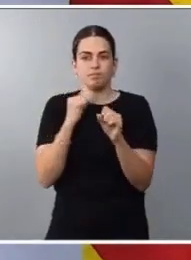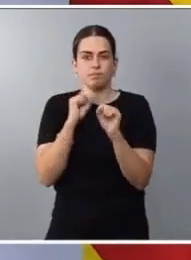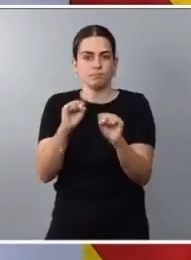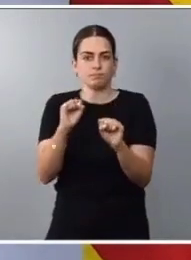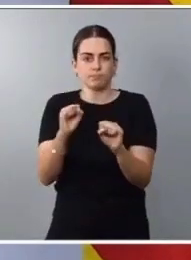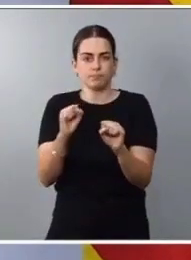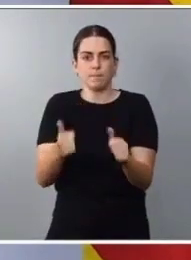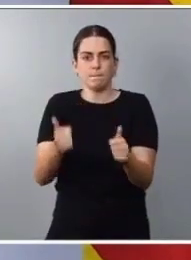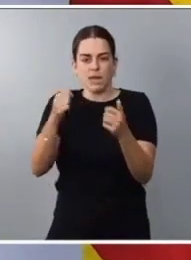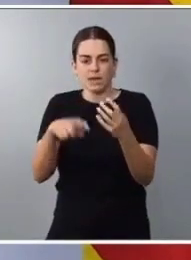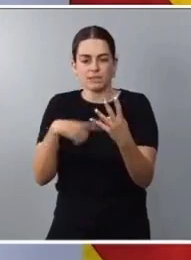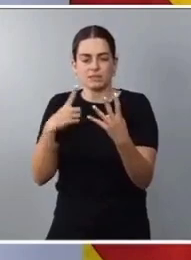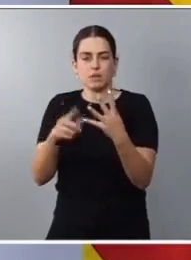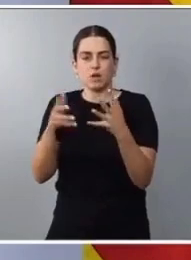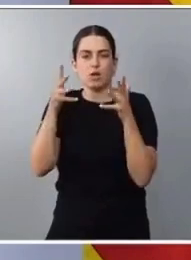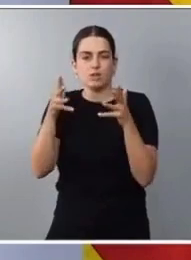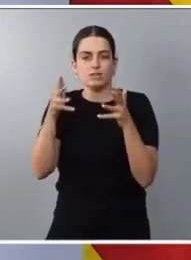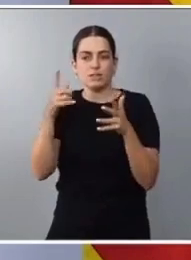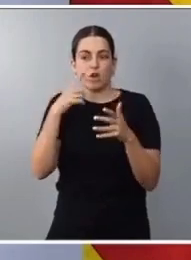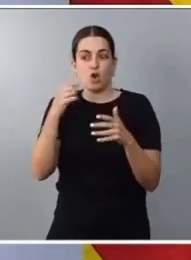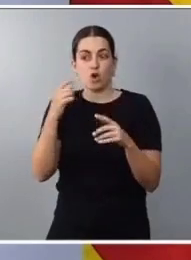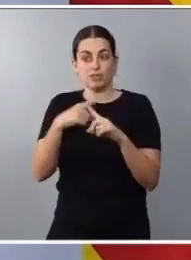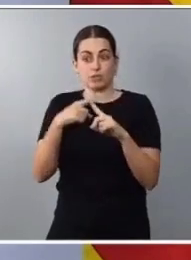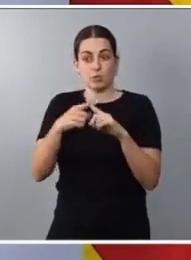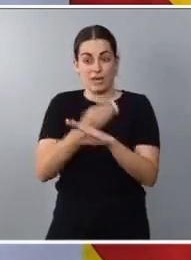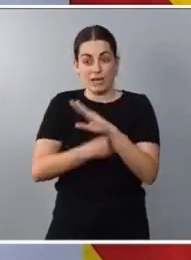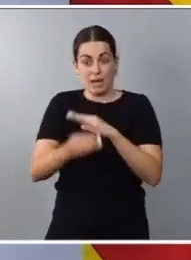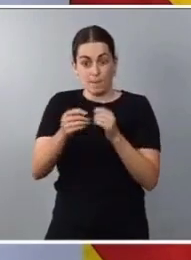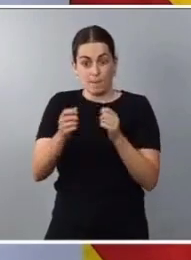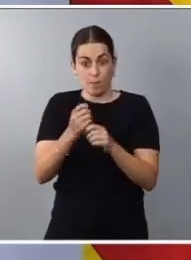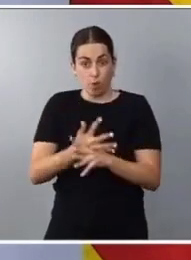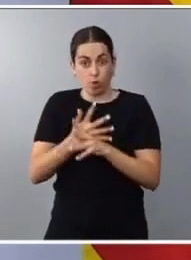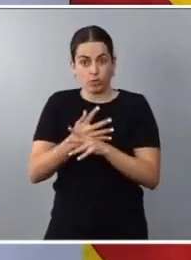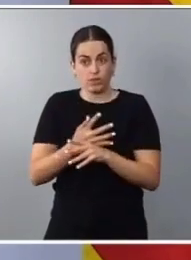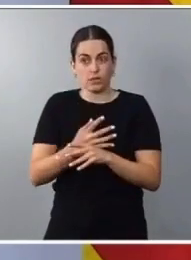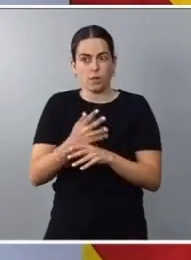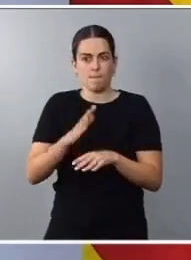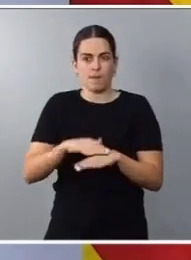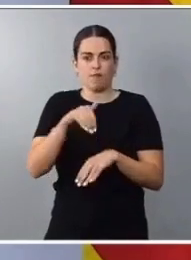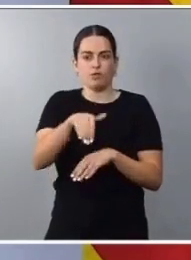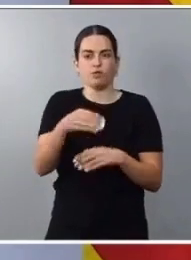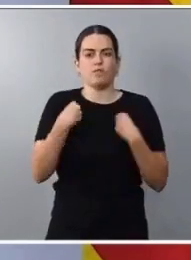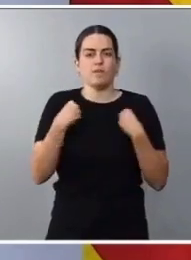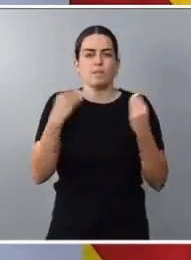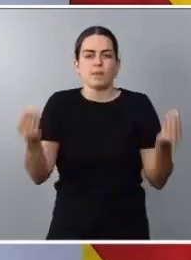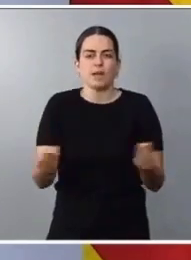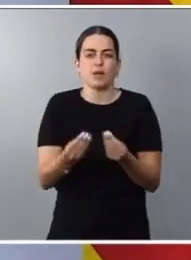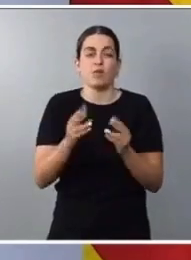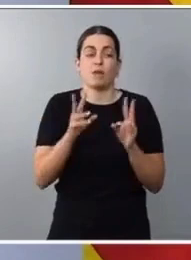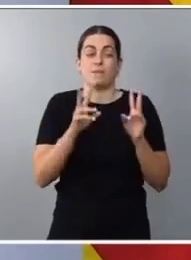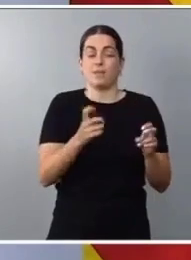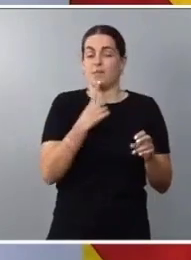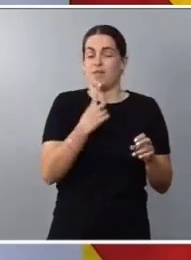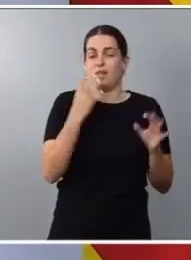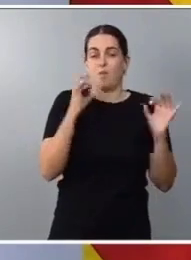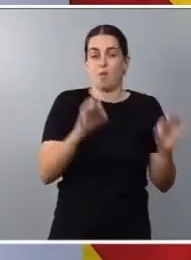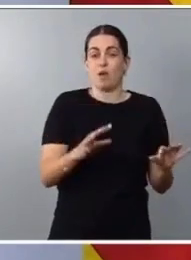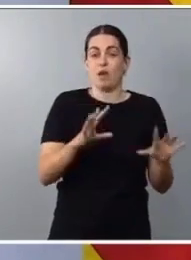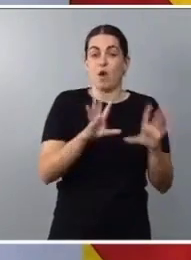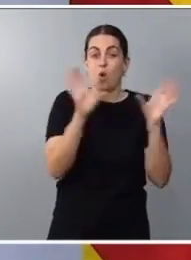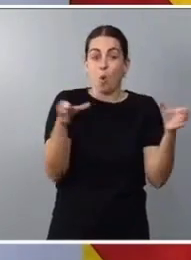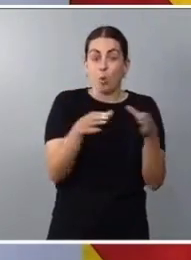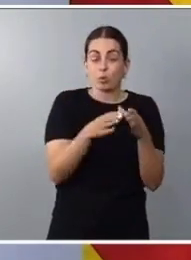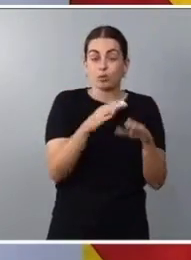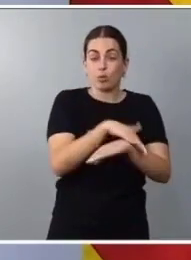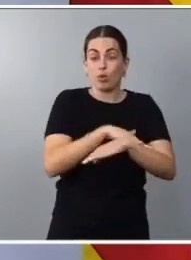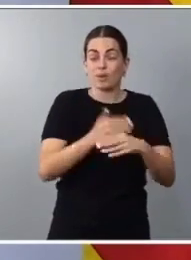reproductivos para vivir mejor, y como les decía al inicio, agradecer no solamente al conjunto del Gobierno por el